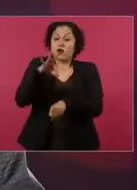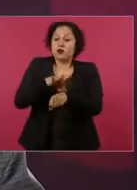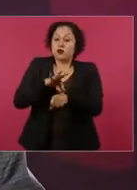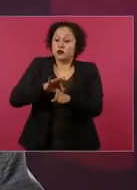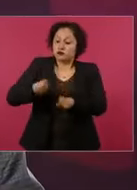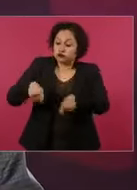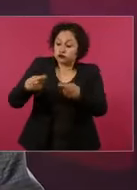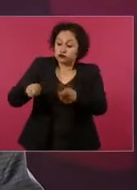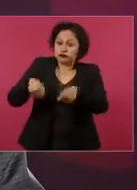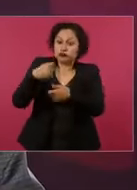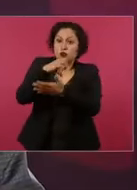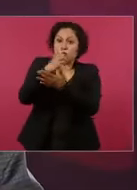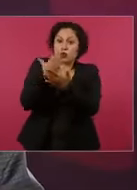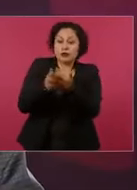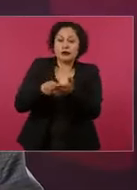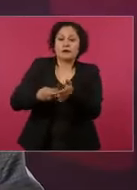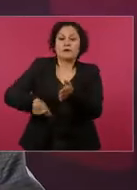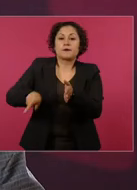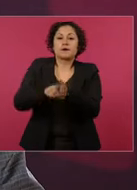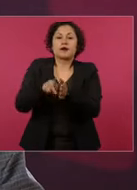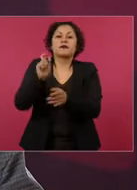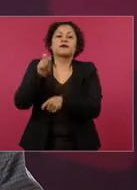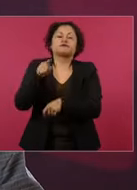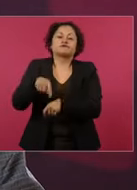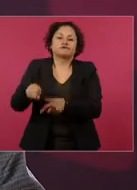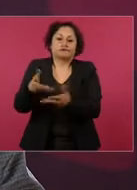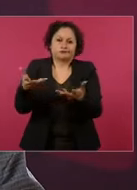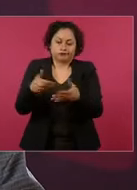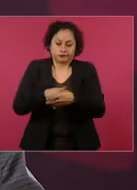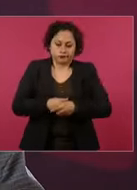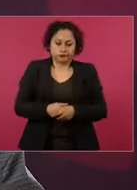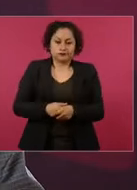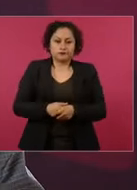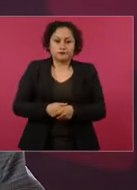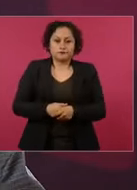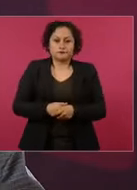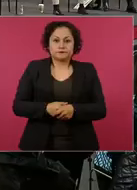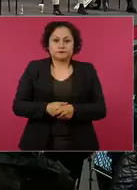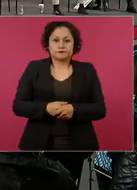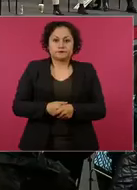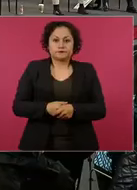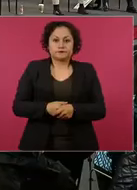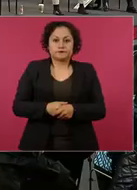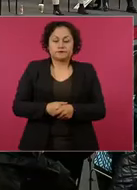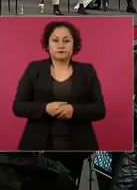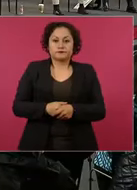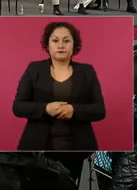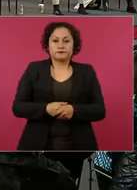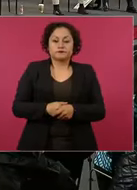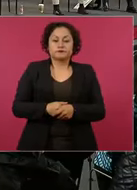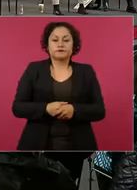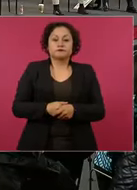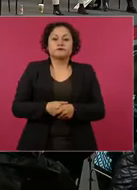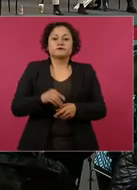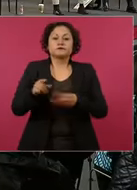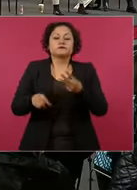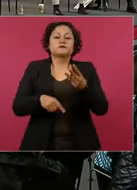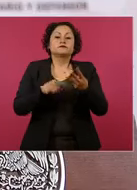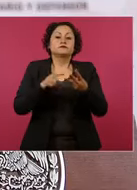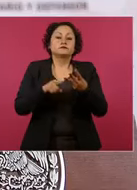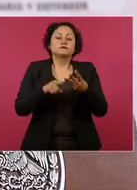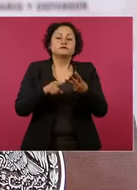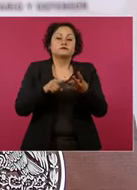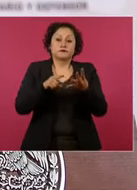importante y que requiere, desde luego, un trato diferente. Terminará esta presentación con las nuevas